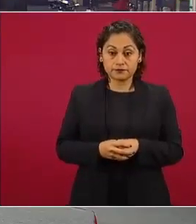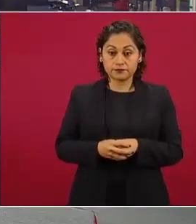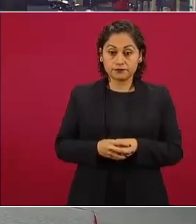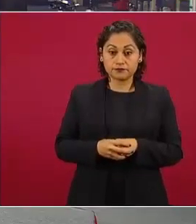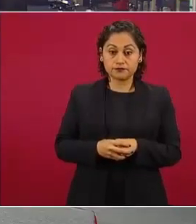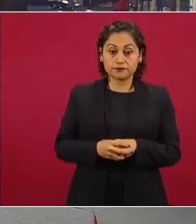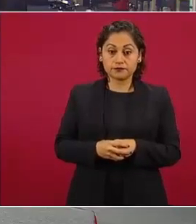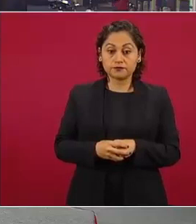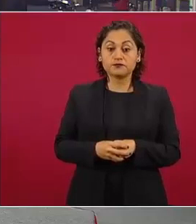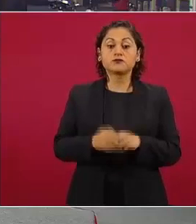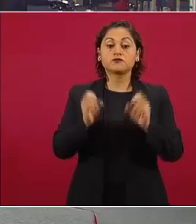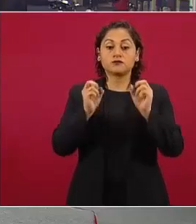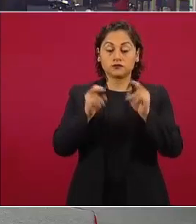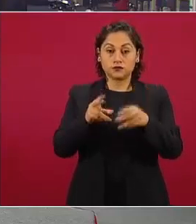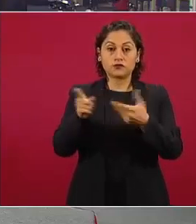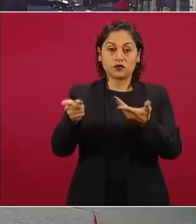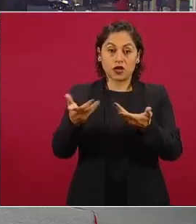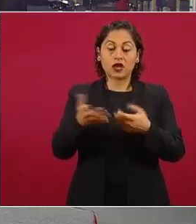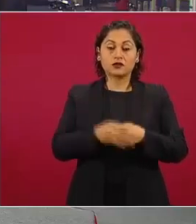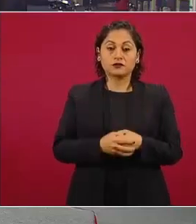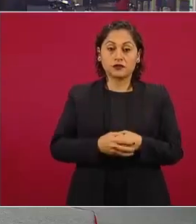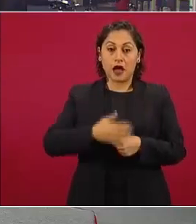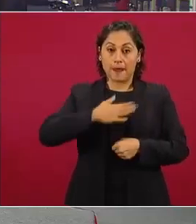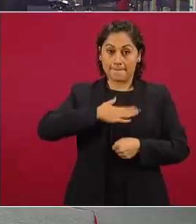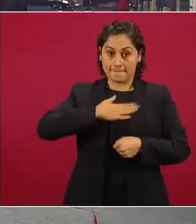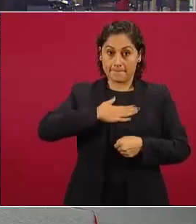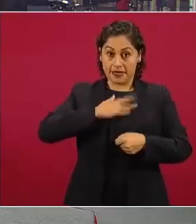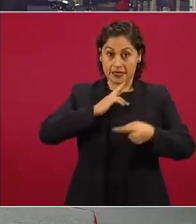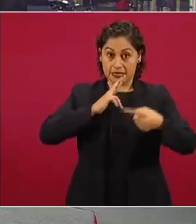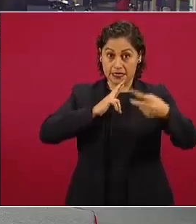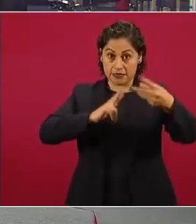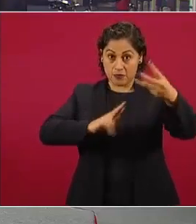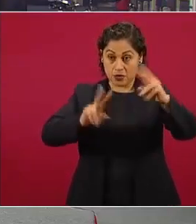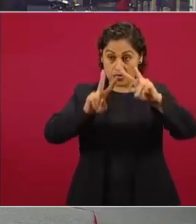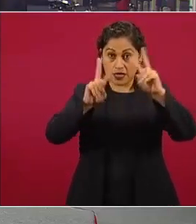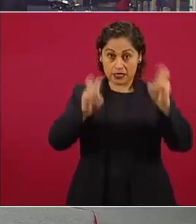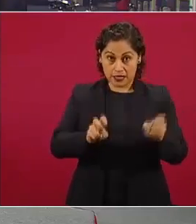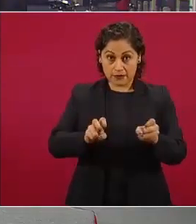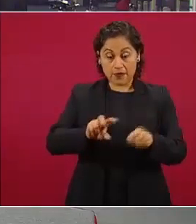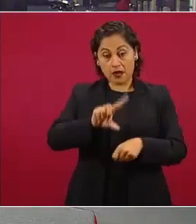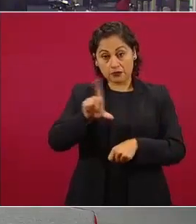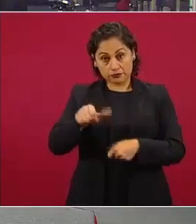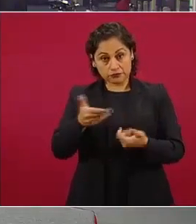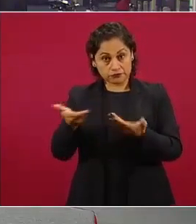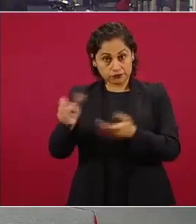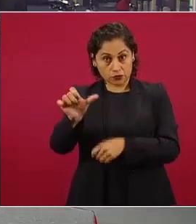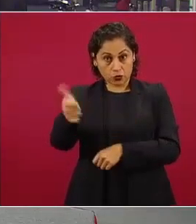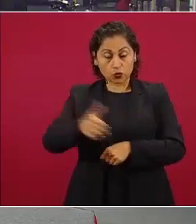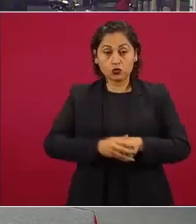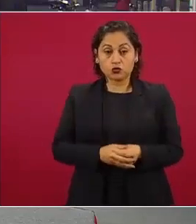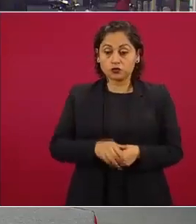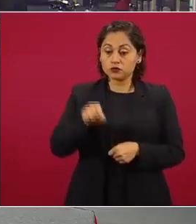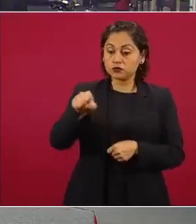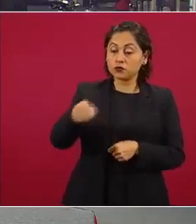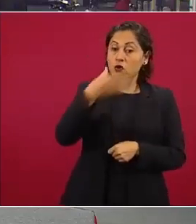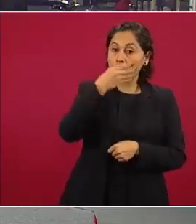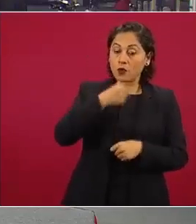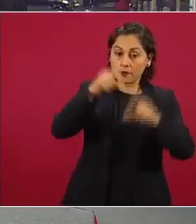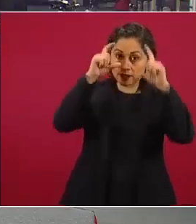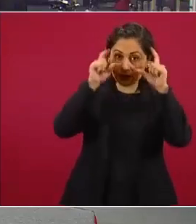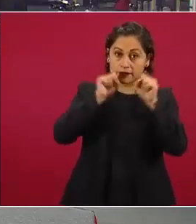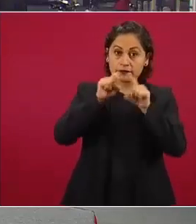ah bueno si quieren desahogo las que me corresponden para entonces acá adelante también usted señor del delentes